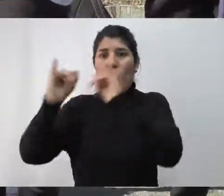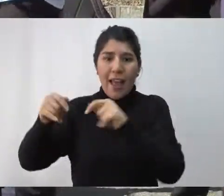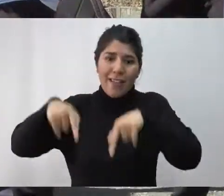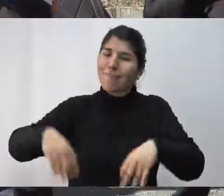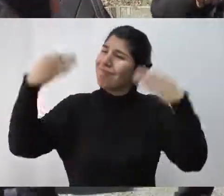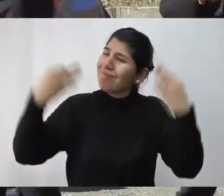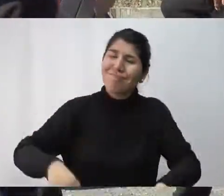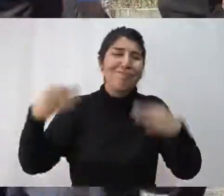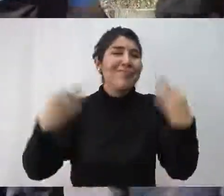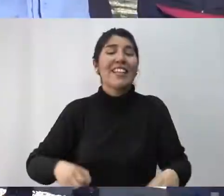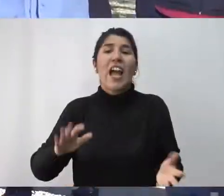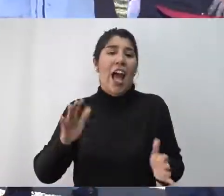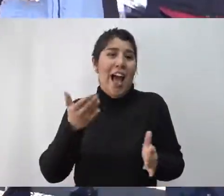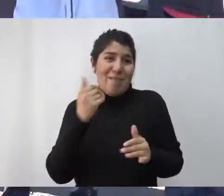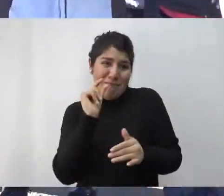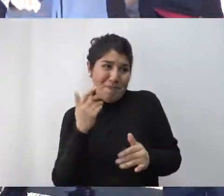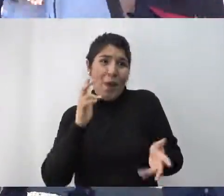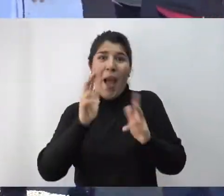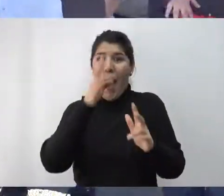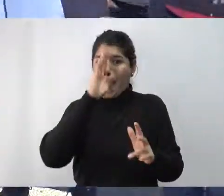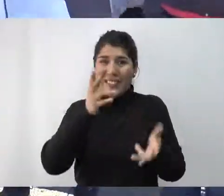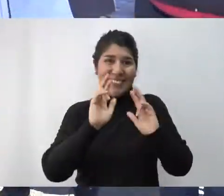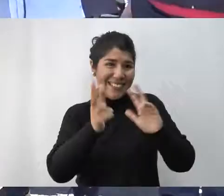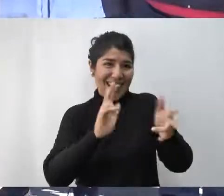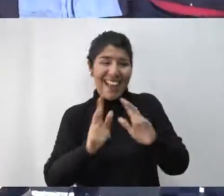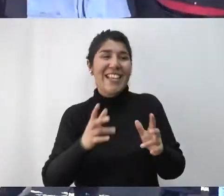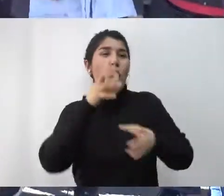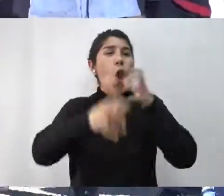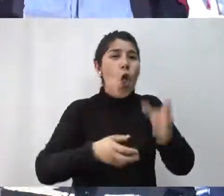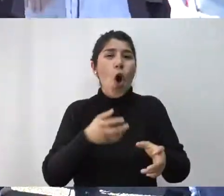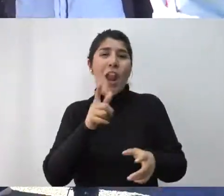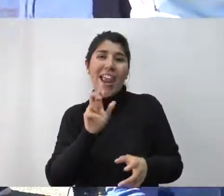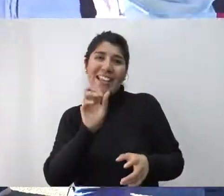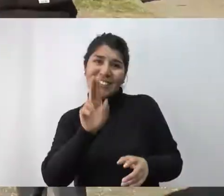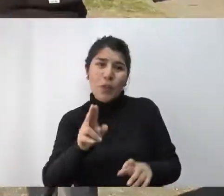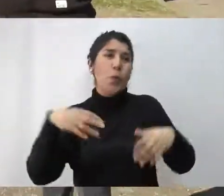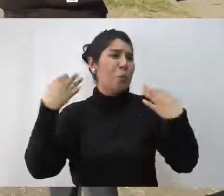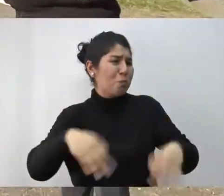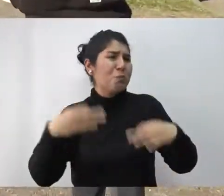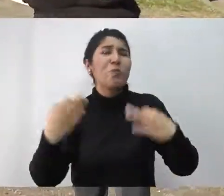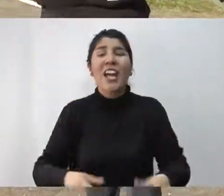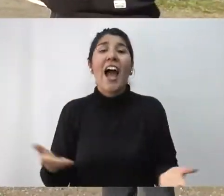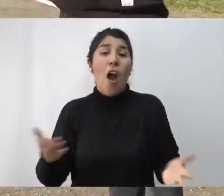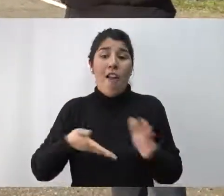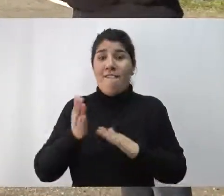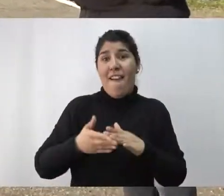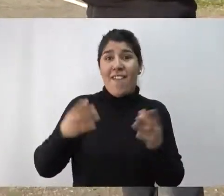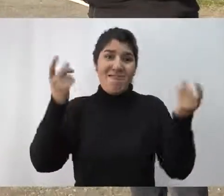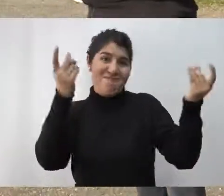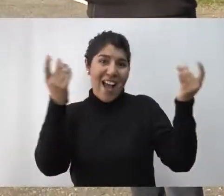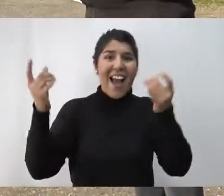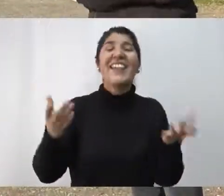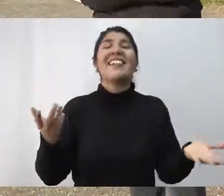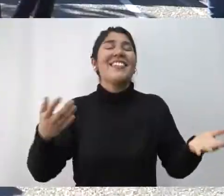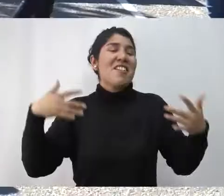fantástica. Ahora estaban aprendiendo lengua de señas, los colores en lengua de señas. También ahora van a